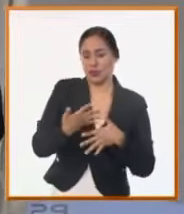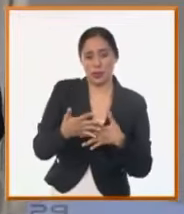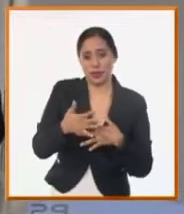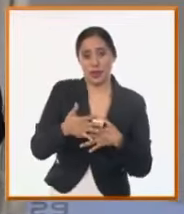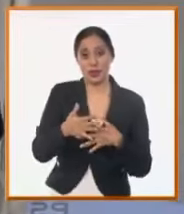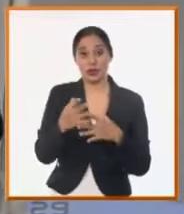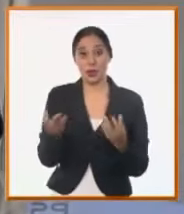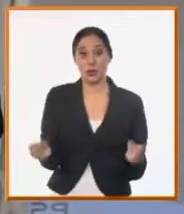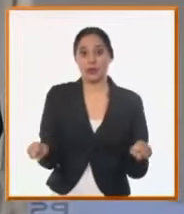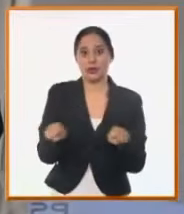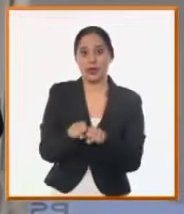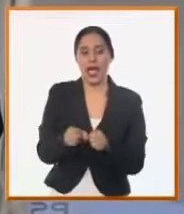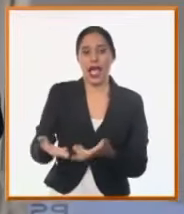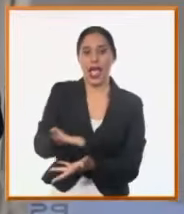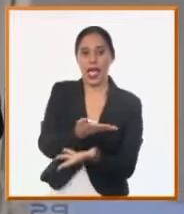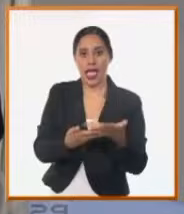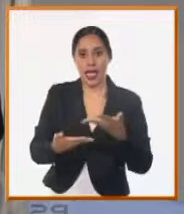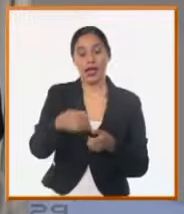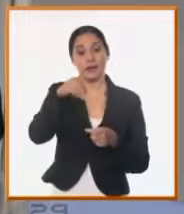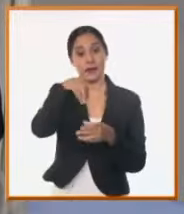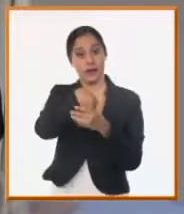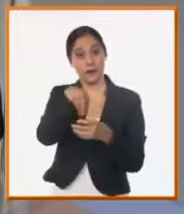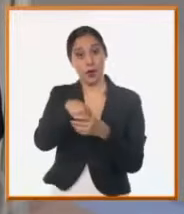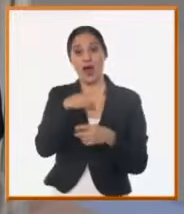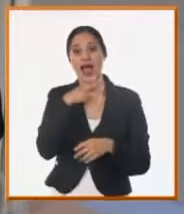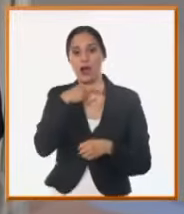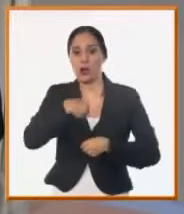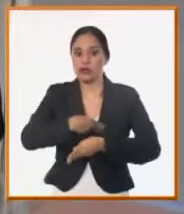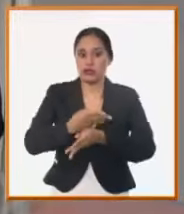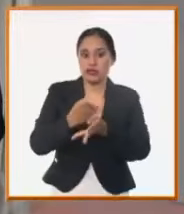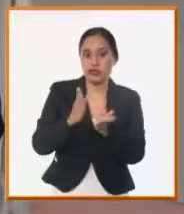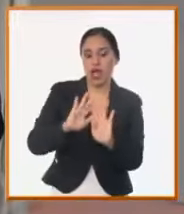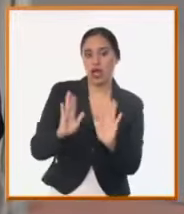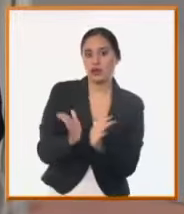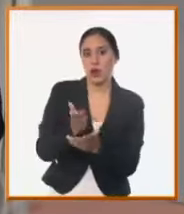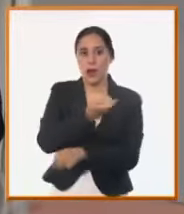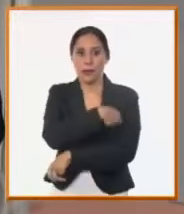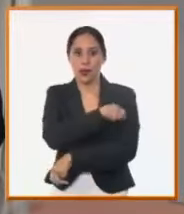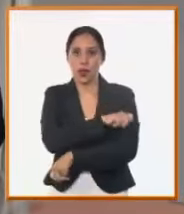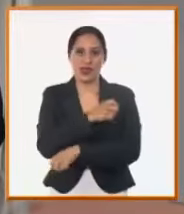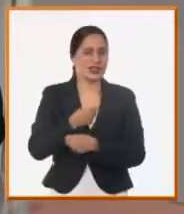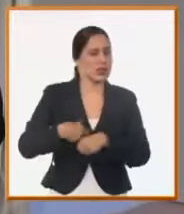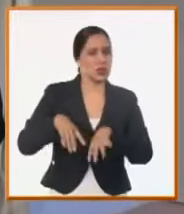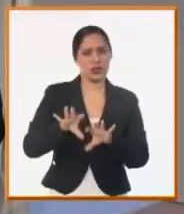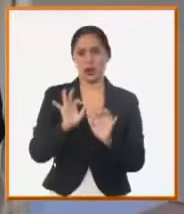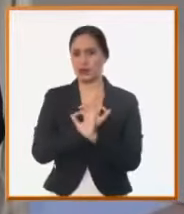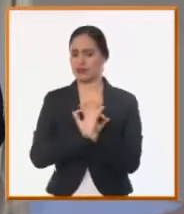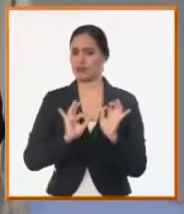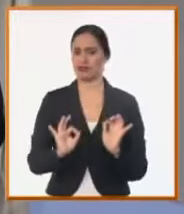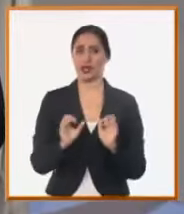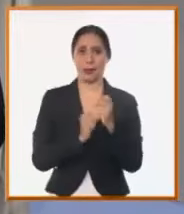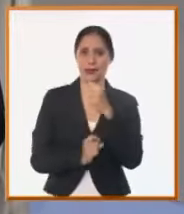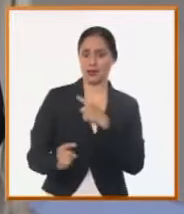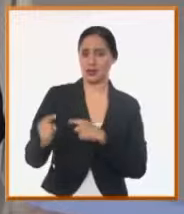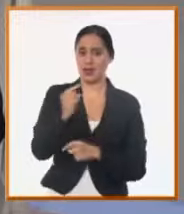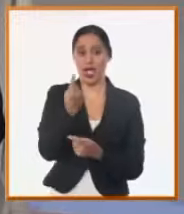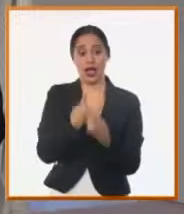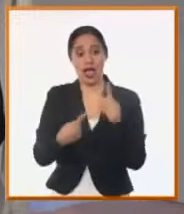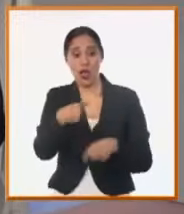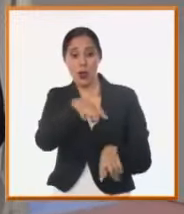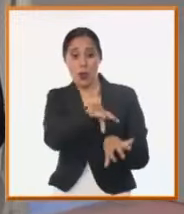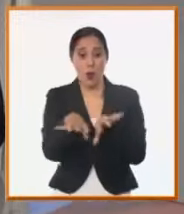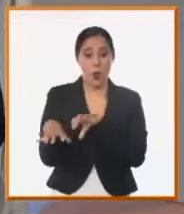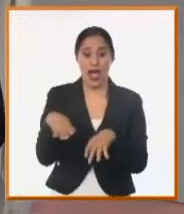operaciones, ¿no? Buscando repartir el agua de la mejor forma posible, el agua disponible. Esas son las situaciones fundamentales desde el punto de vista de lugares donde más